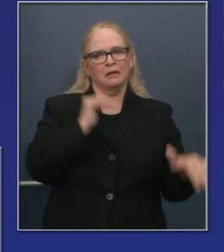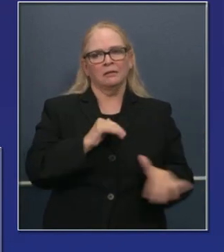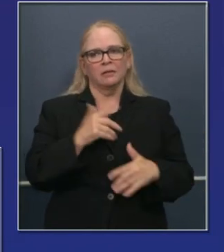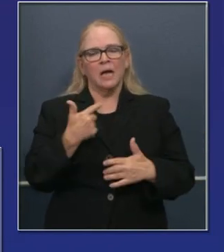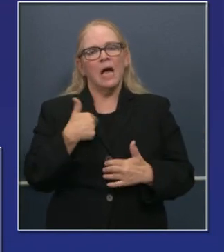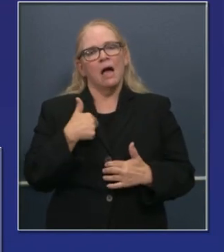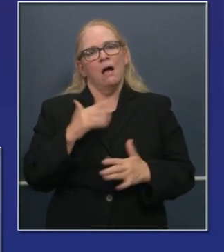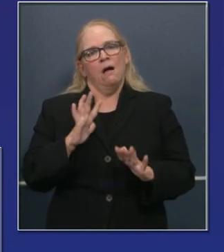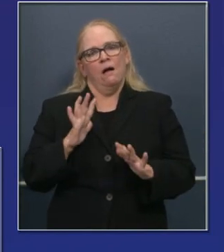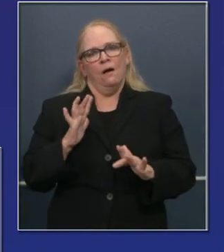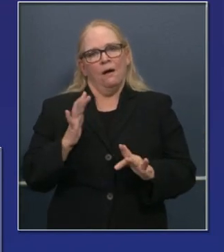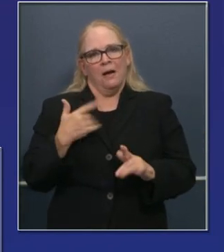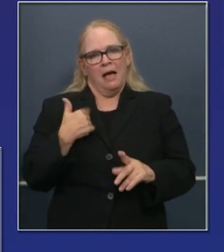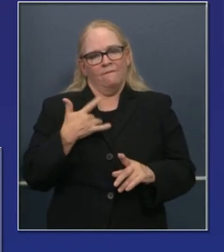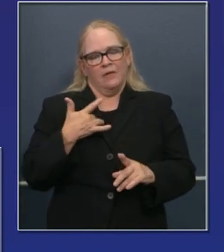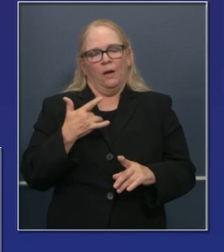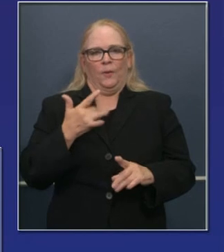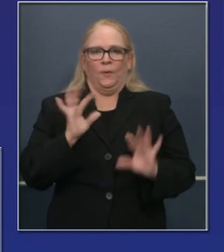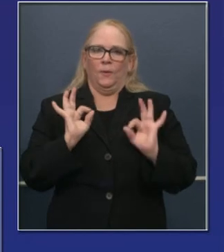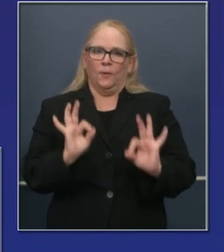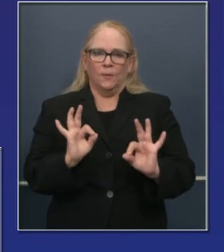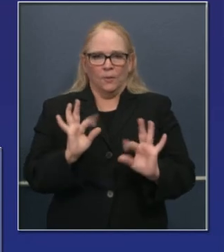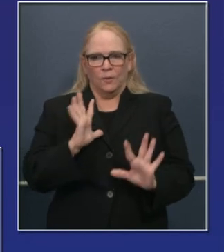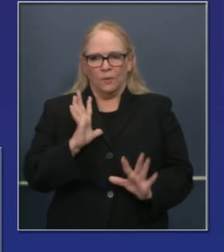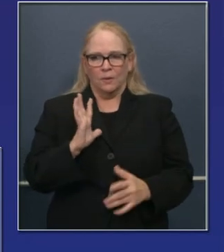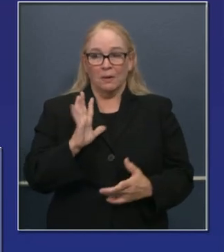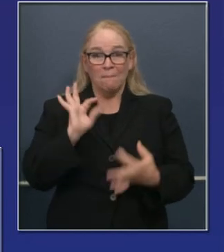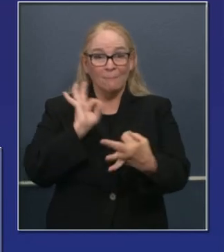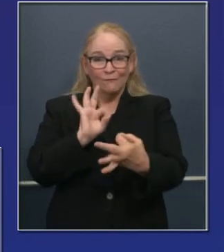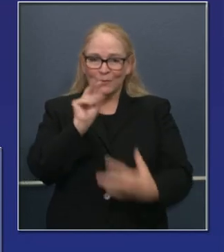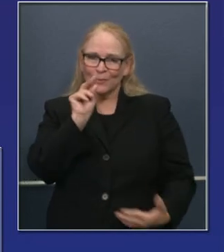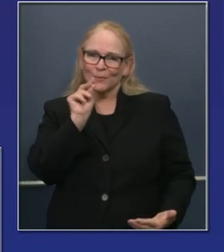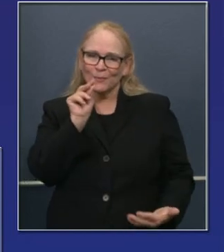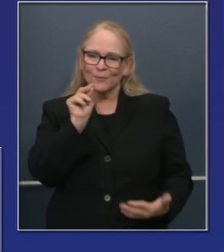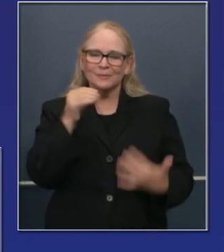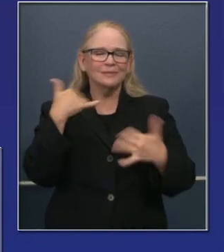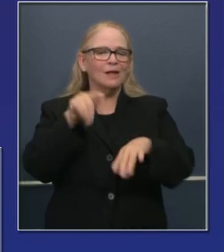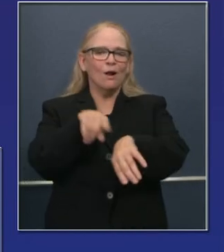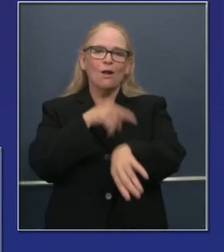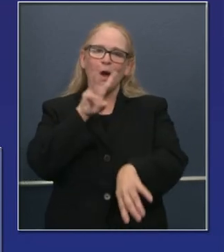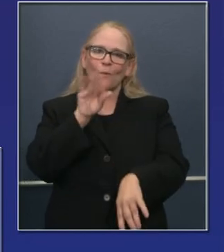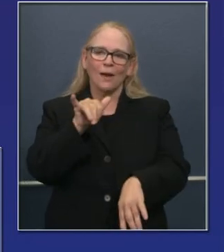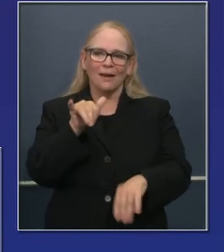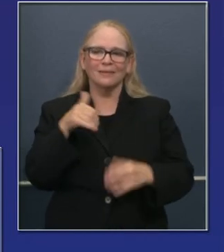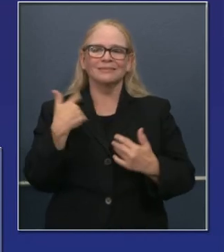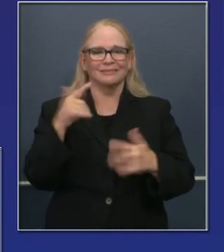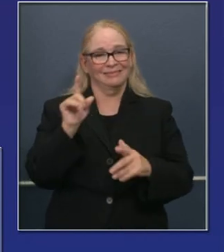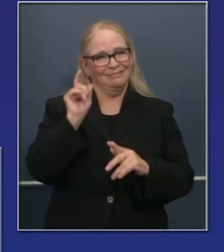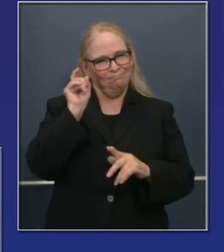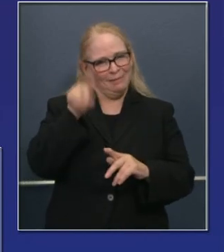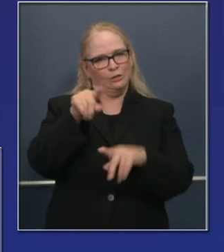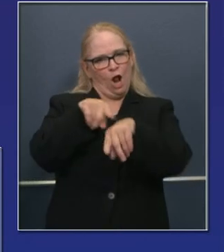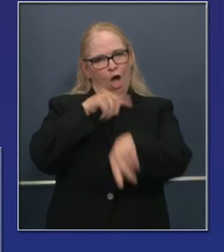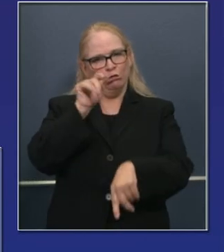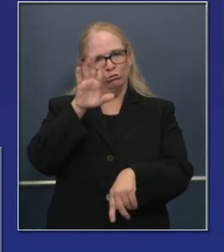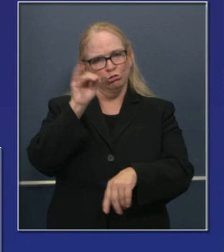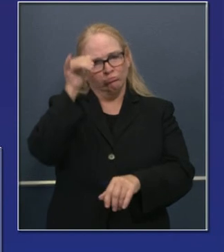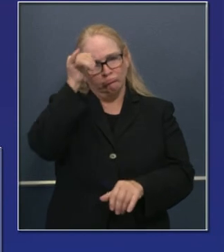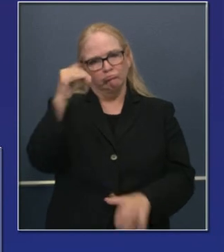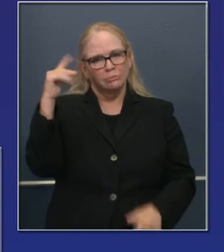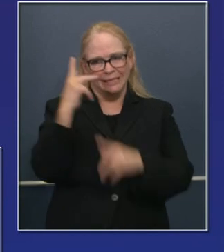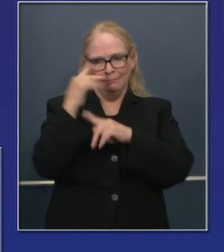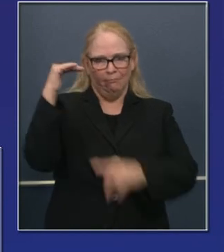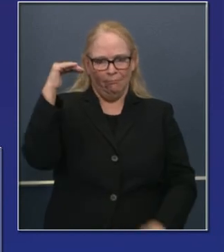semanas. Reitero, señales alentadoras, pero no el tipo de estabilidad. No es la baja